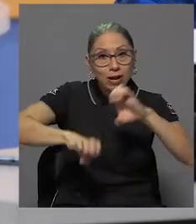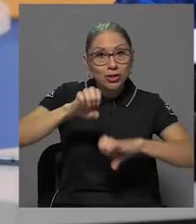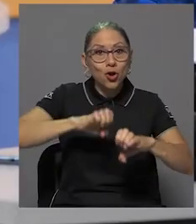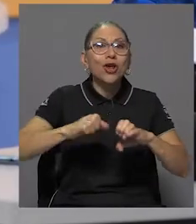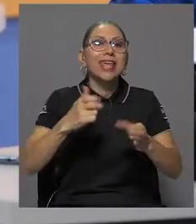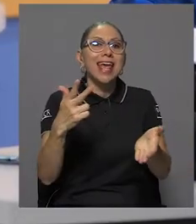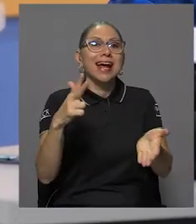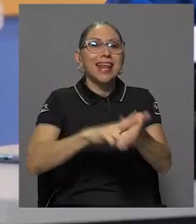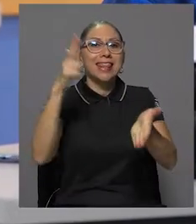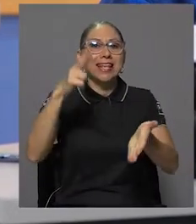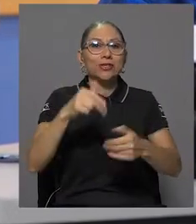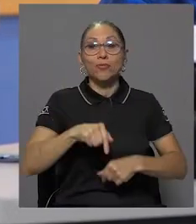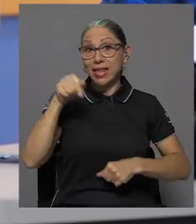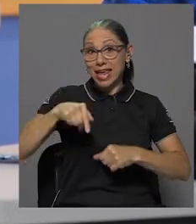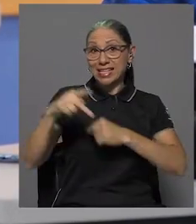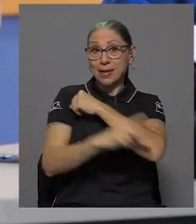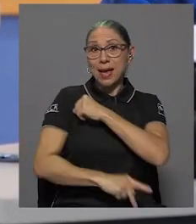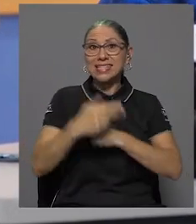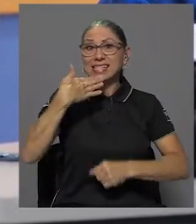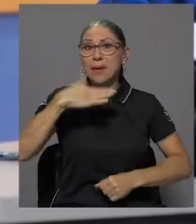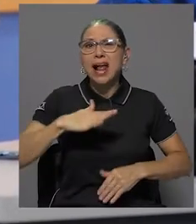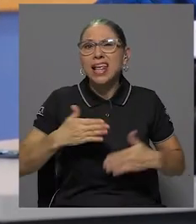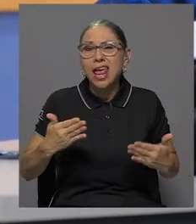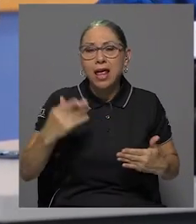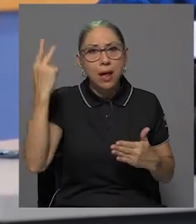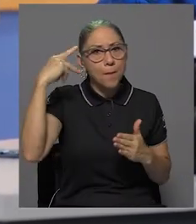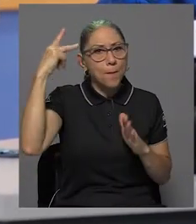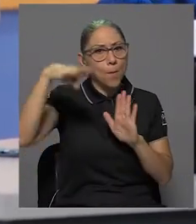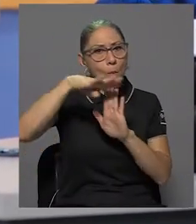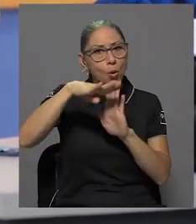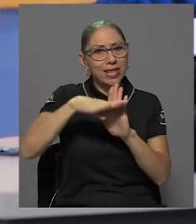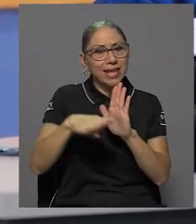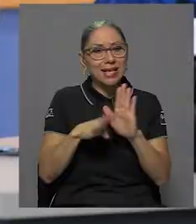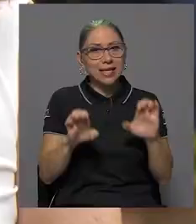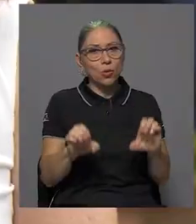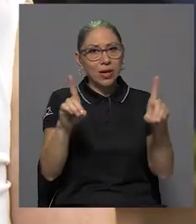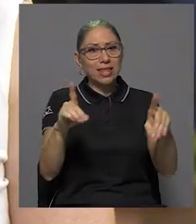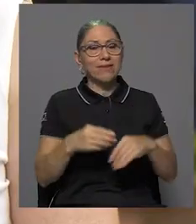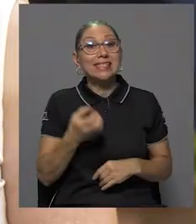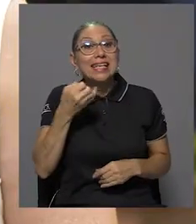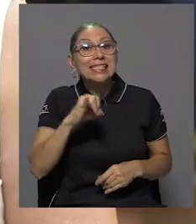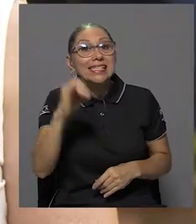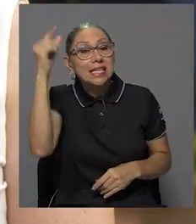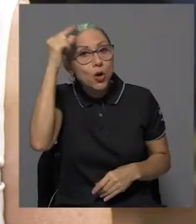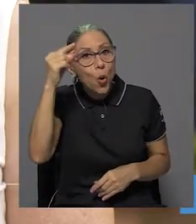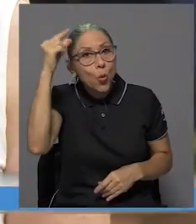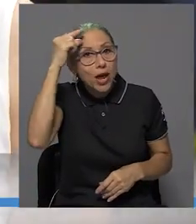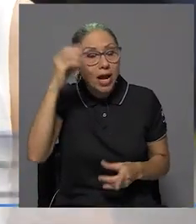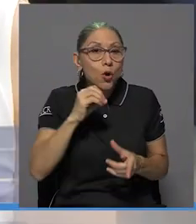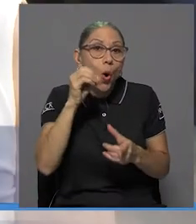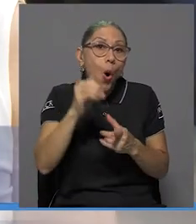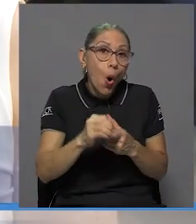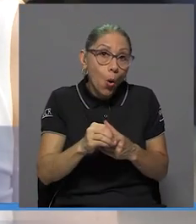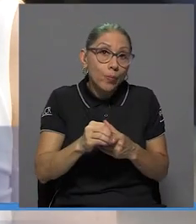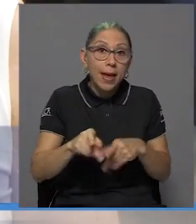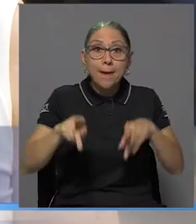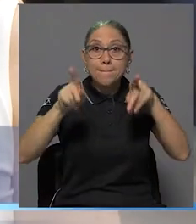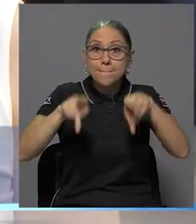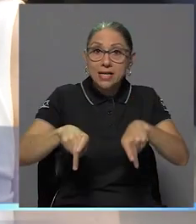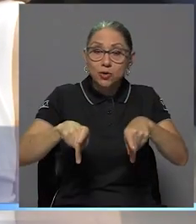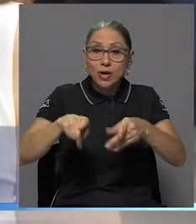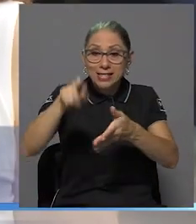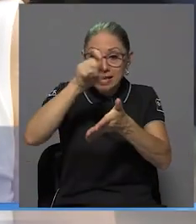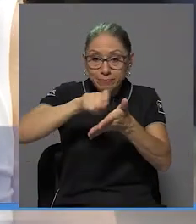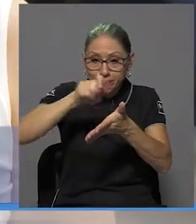Lo que está mal en este país son las políticas educativas. Si el gobierno o los que ejercen las